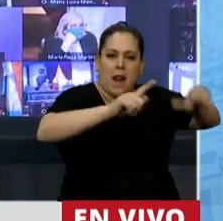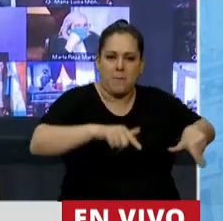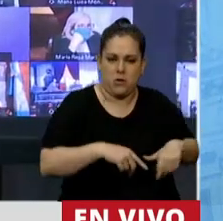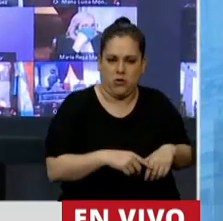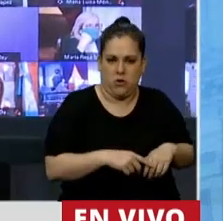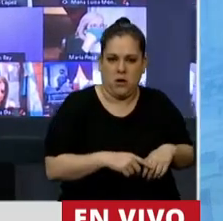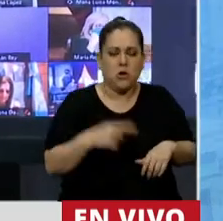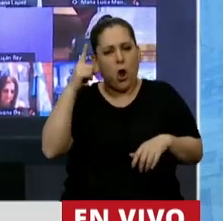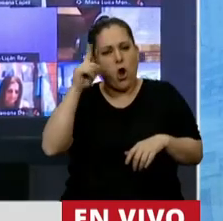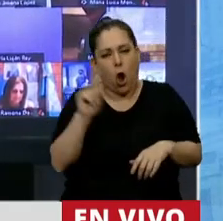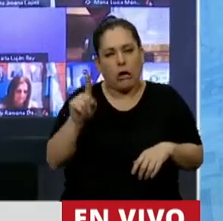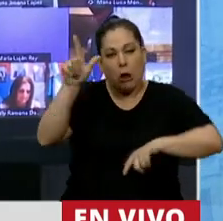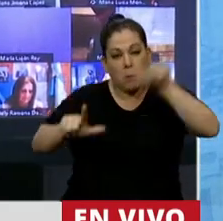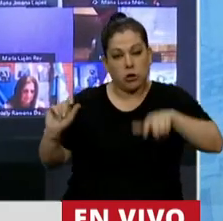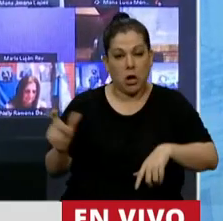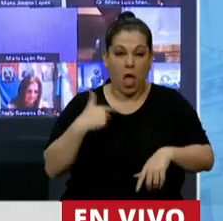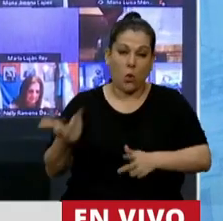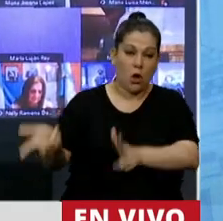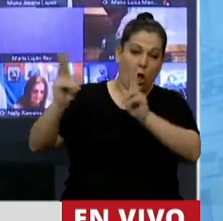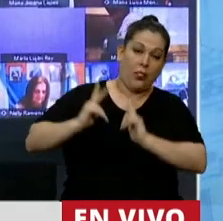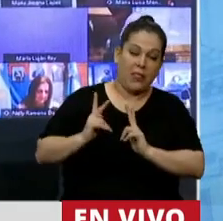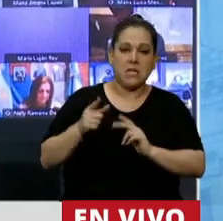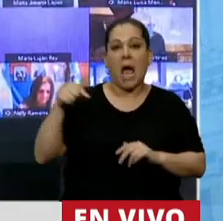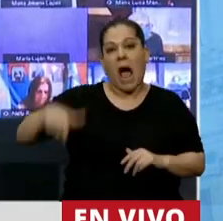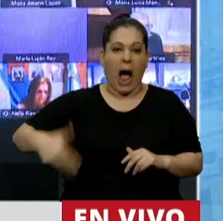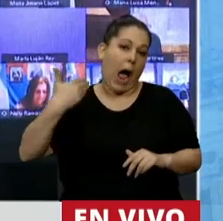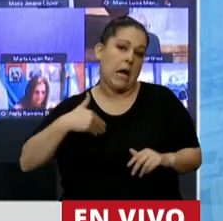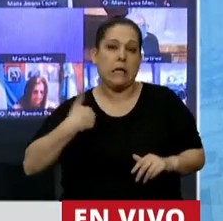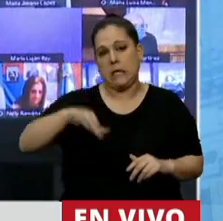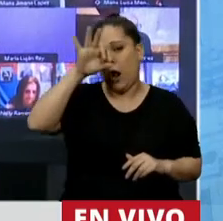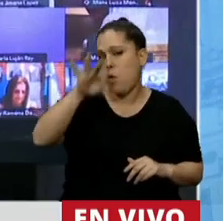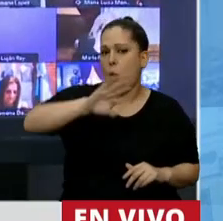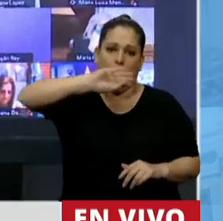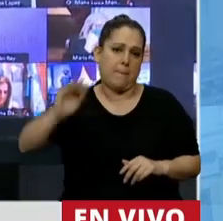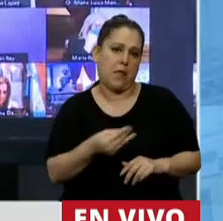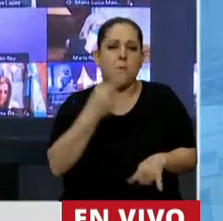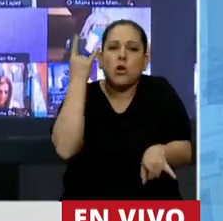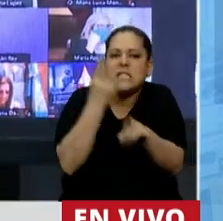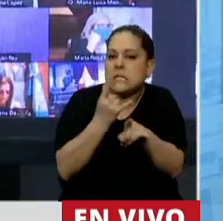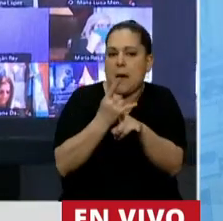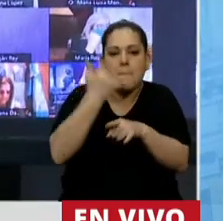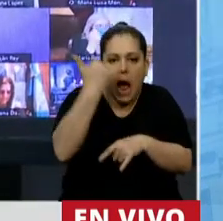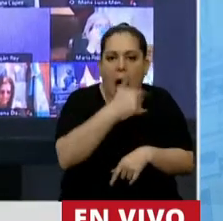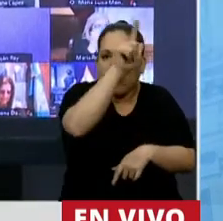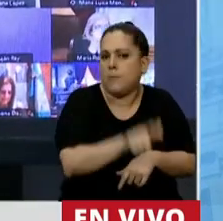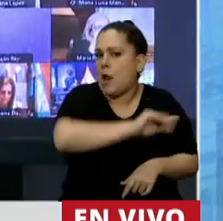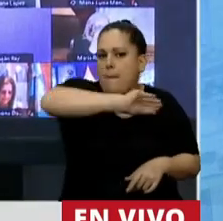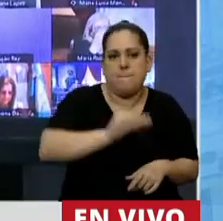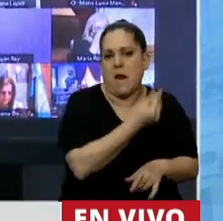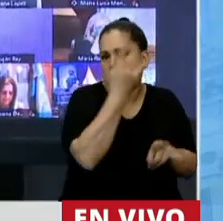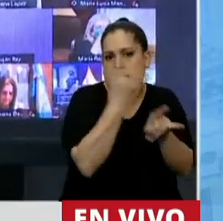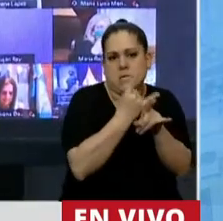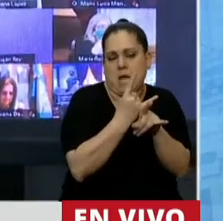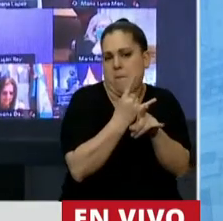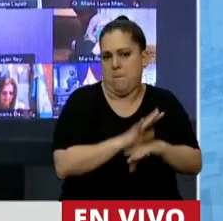en esos empresarios que te dicen, en la Argentina, nosotros nunca perdemos. Siempre pierde alguien, pero nosotros nunca perdemos.